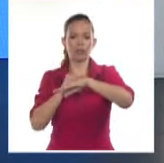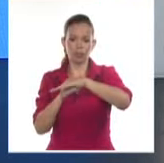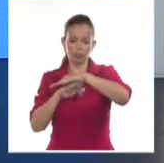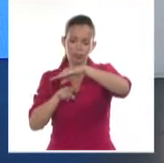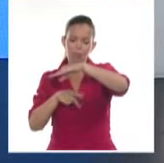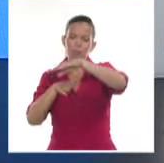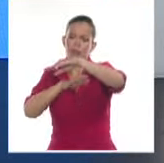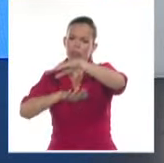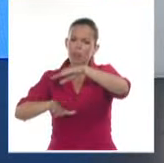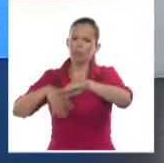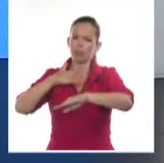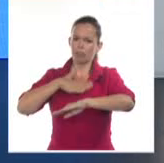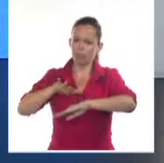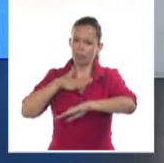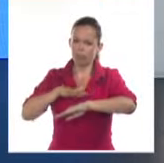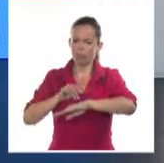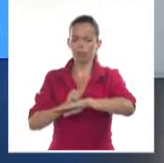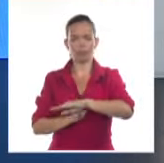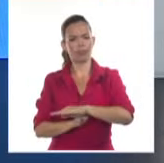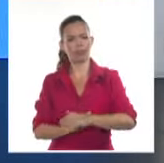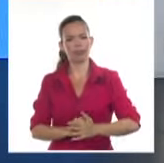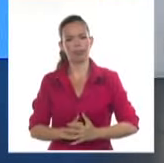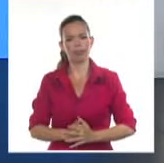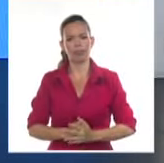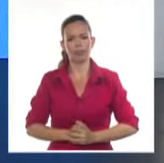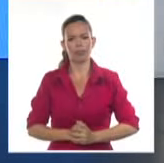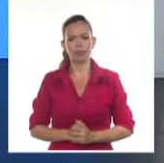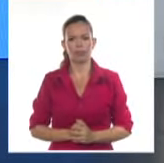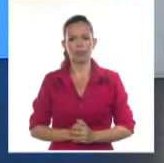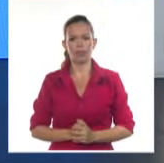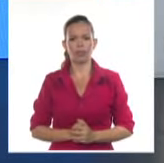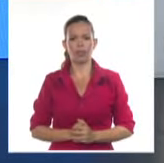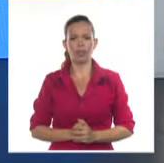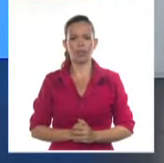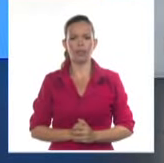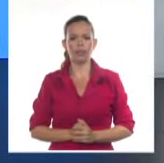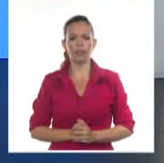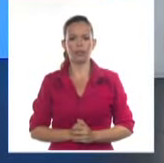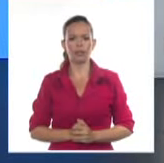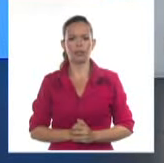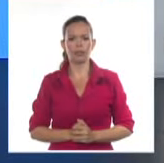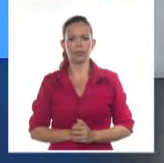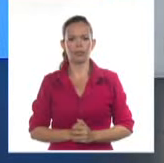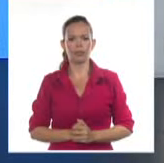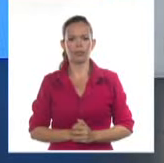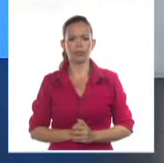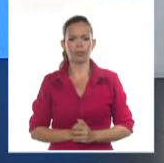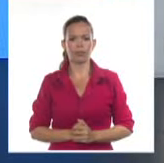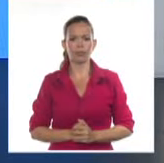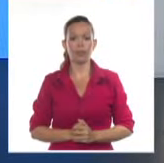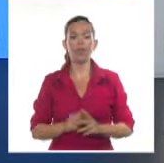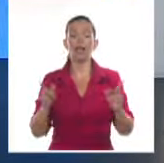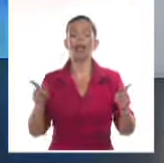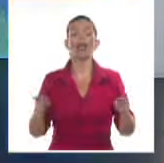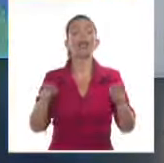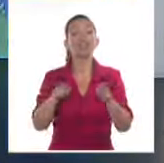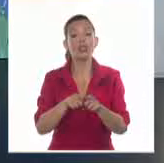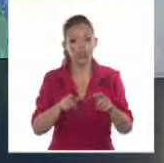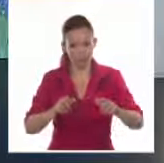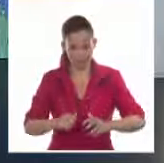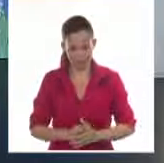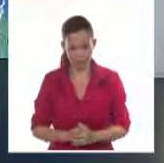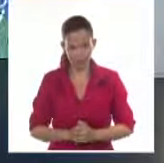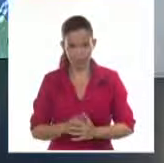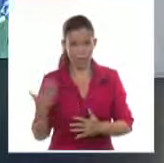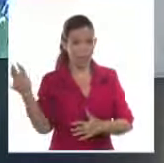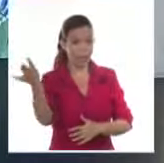oriental, también en el norte de la región occidental y poco oleaje en el resto de los litorales. En resumen, un tiempo estable